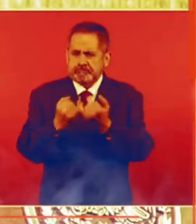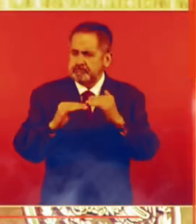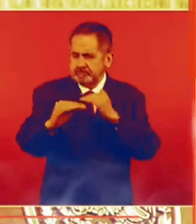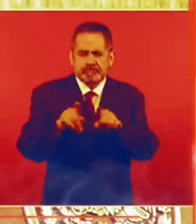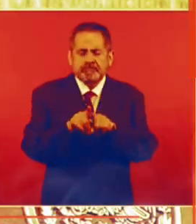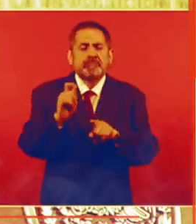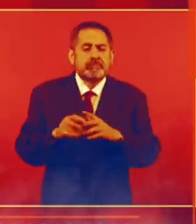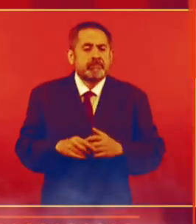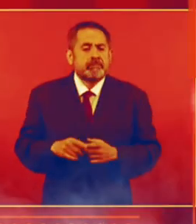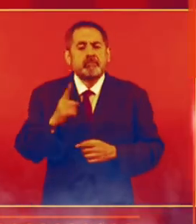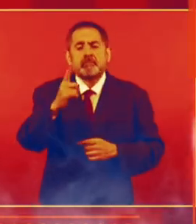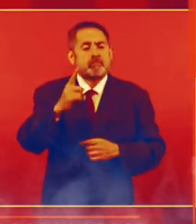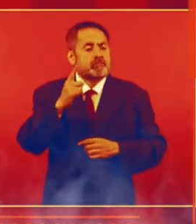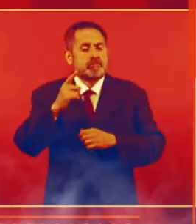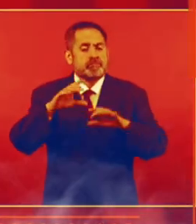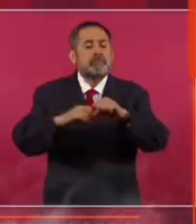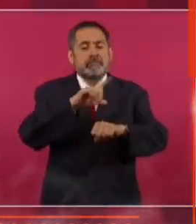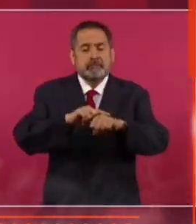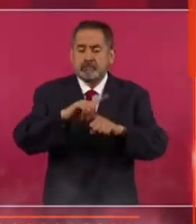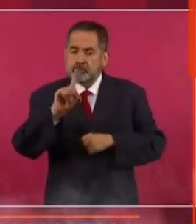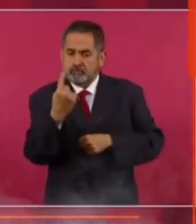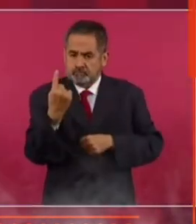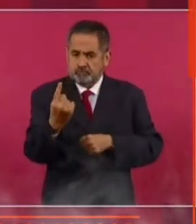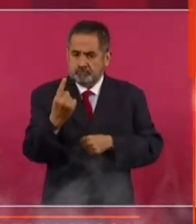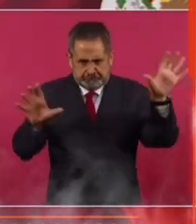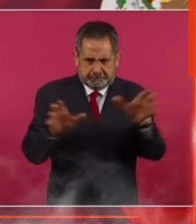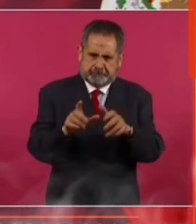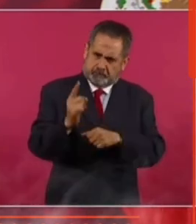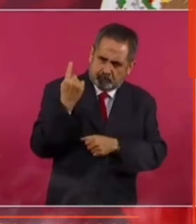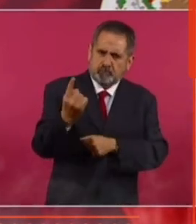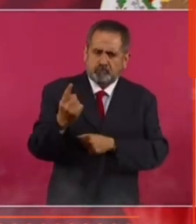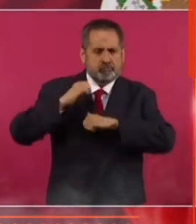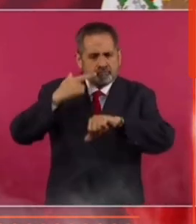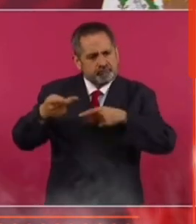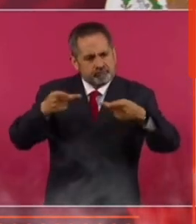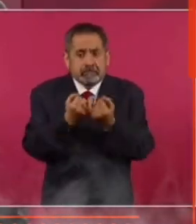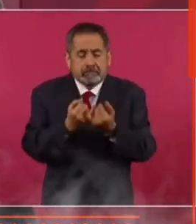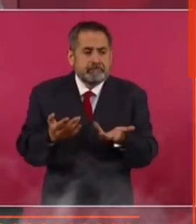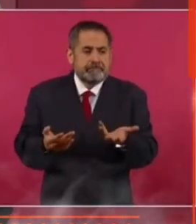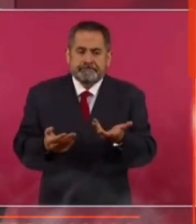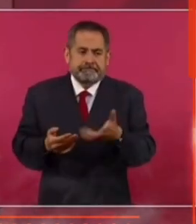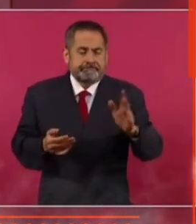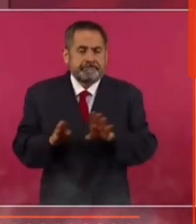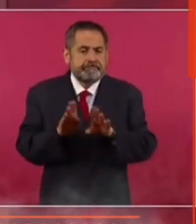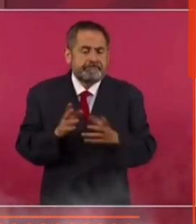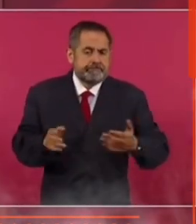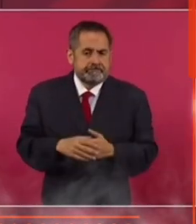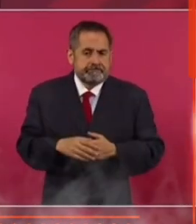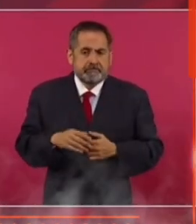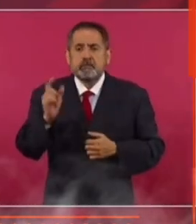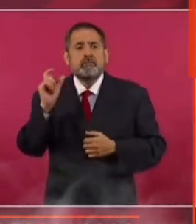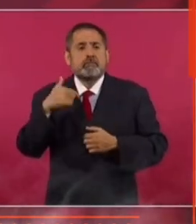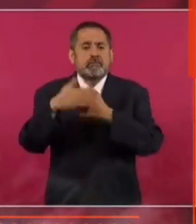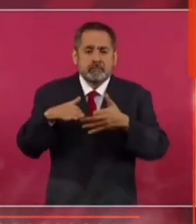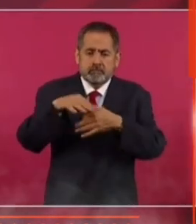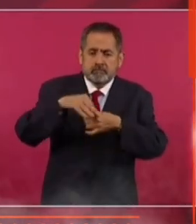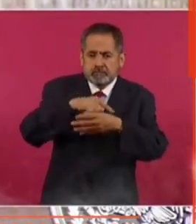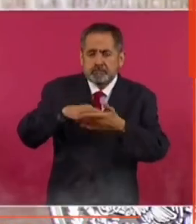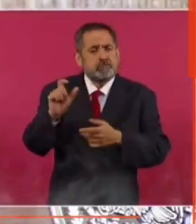permanente un órgano electoral nacional que organice las elecciones locales y federales. ¿Y cada cuánto tiempo hay una elección?